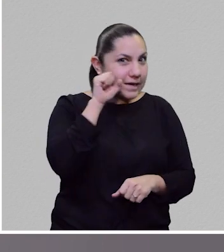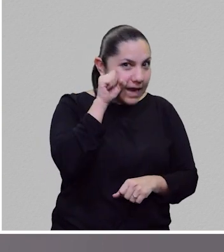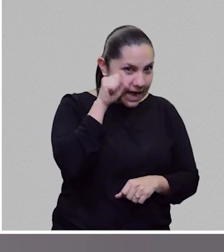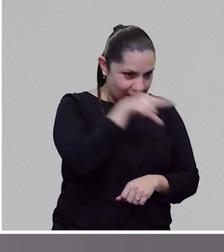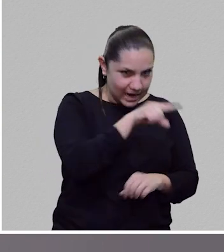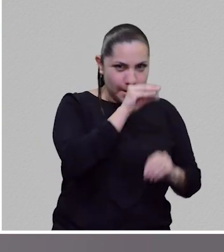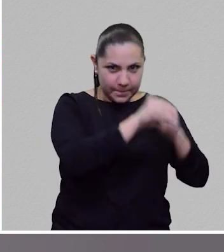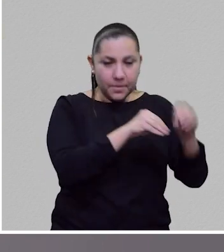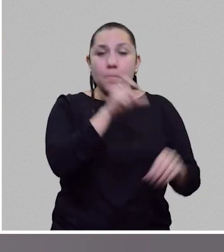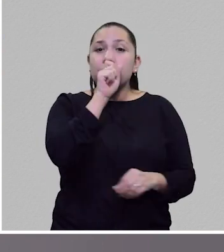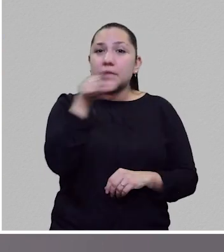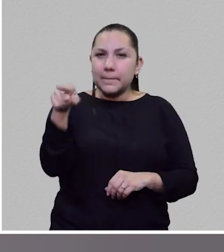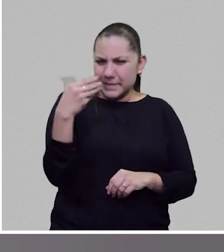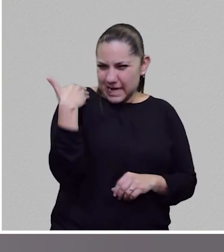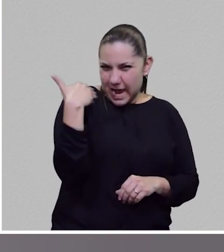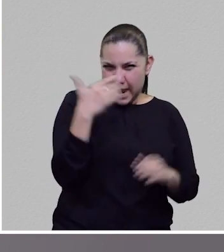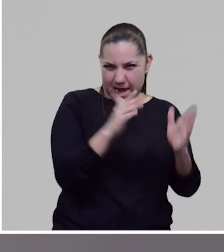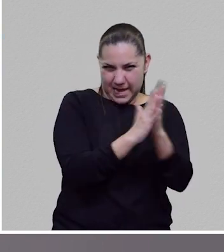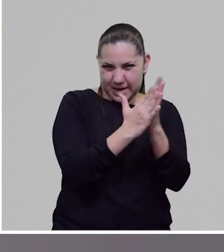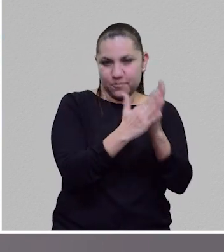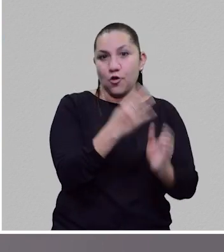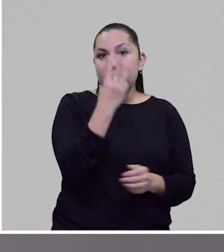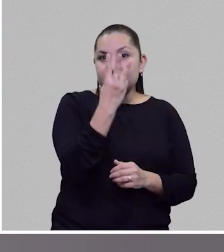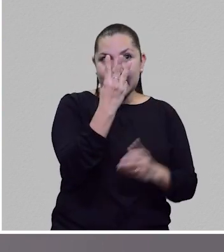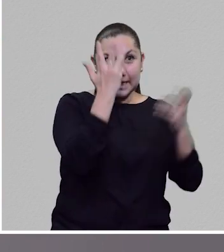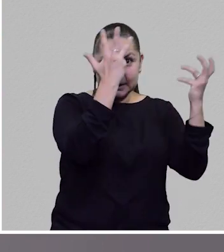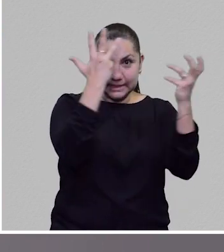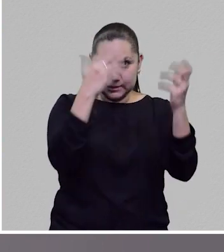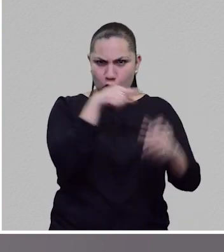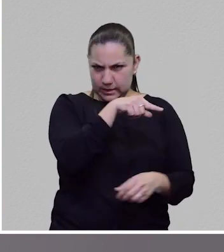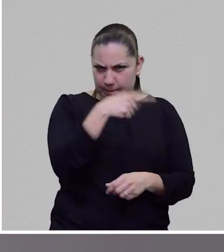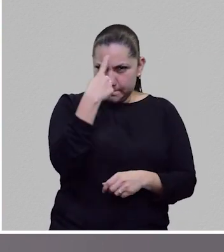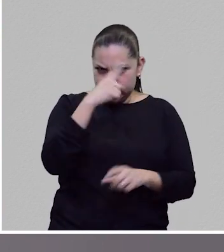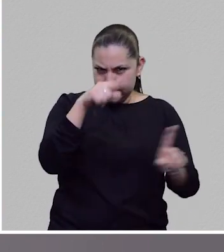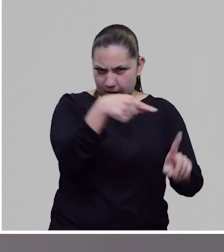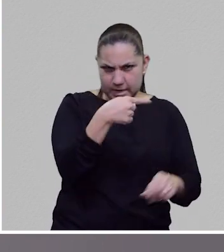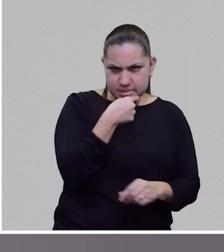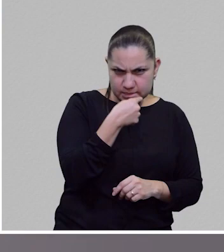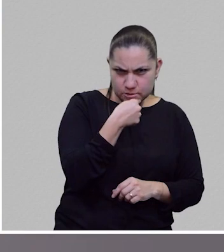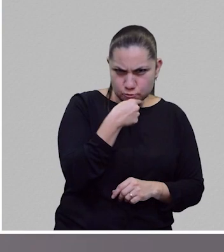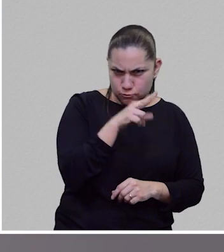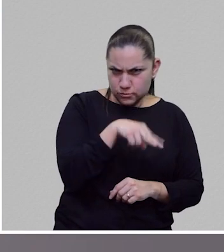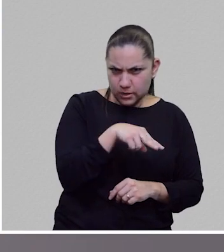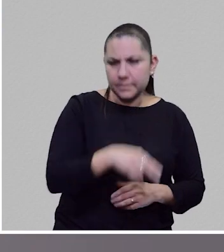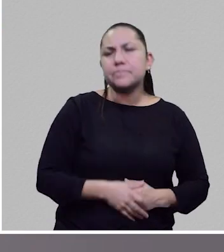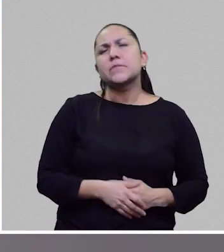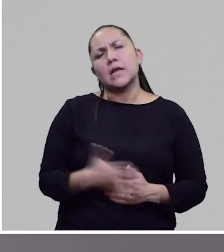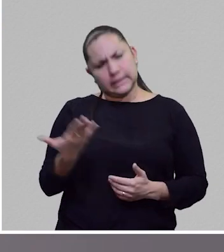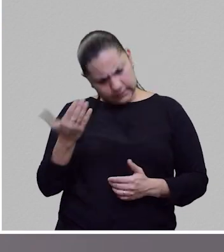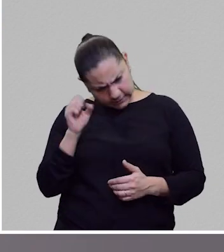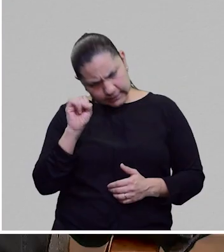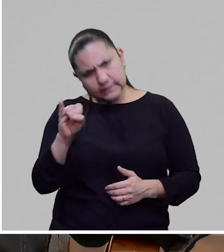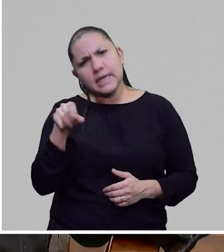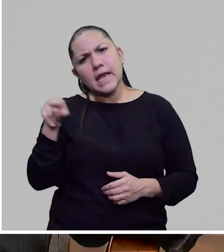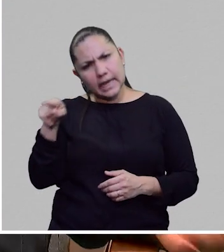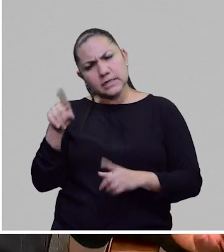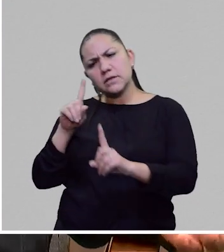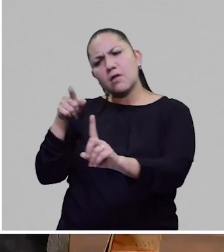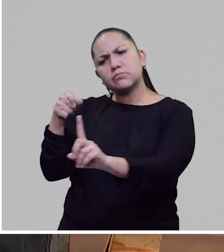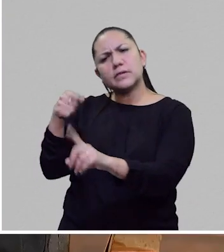publicaste un último libro, tu último libro más reciente es Tres Deseos, que también es para niñas, ¿no? Bueno, niños y niñas. Pensado para niñas.